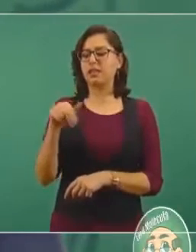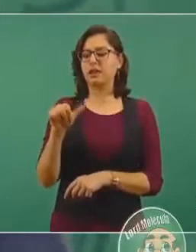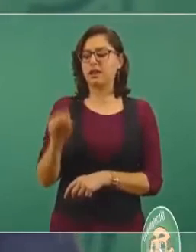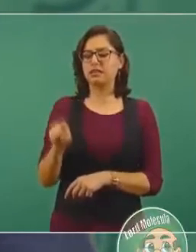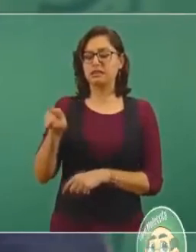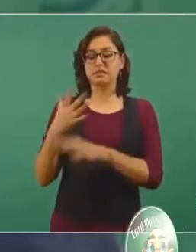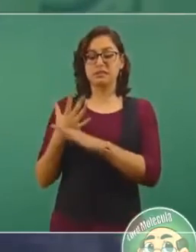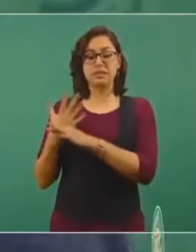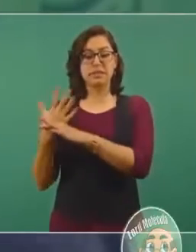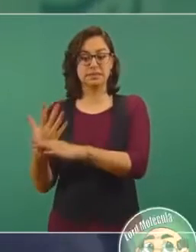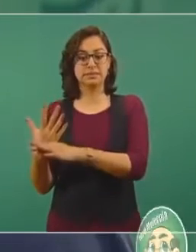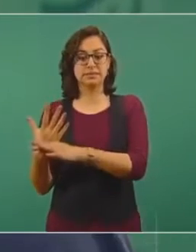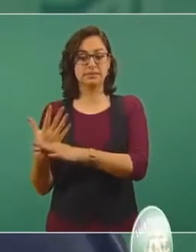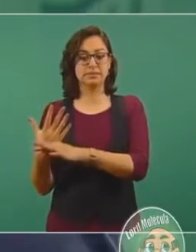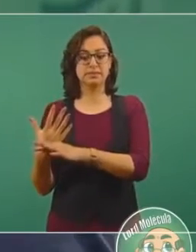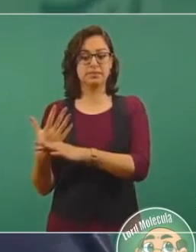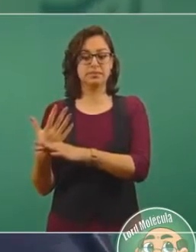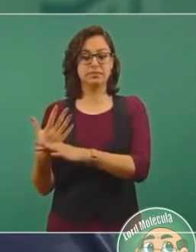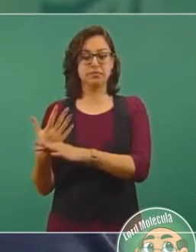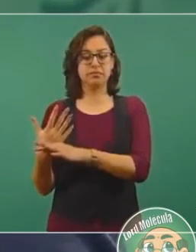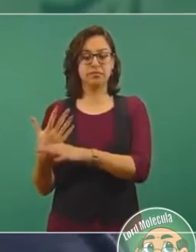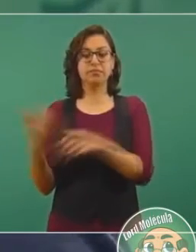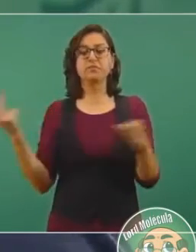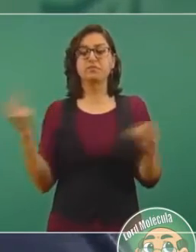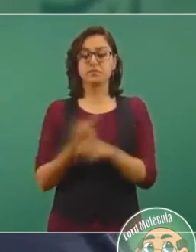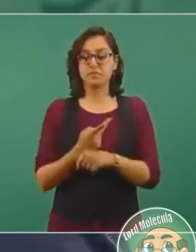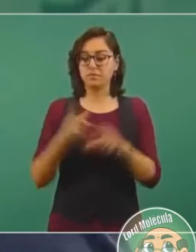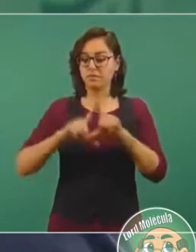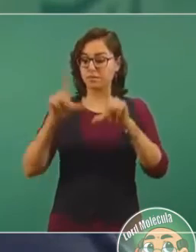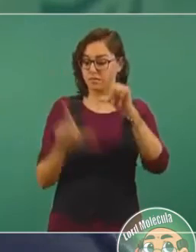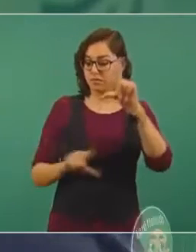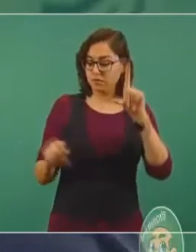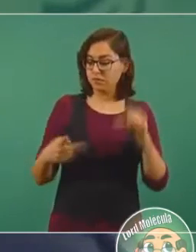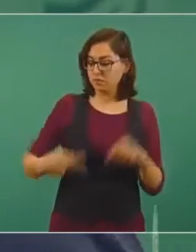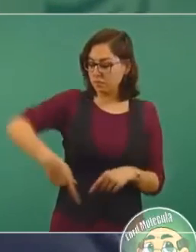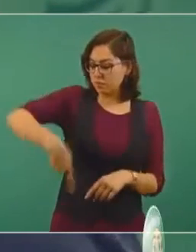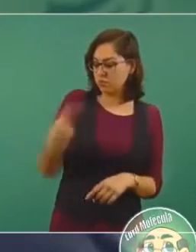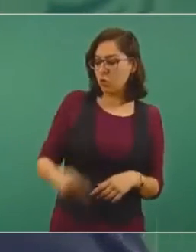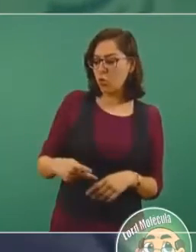según la cual quien entrega los recursos naturales